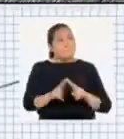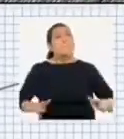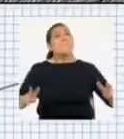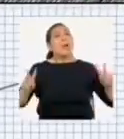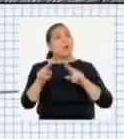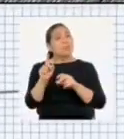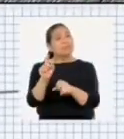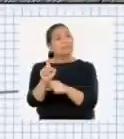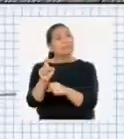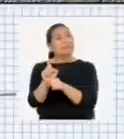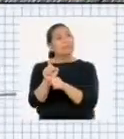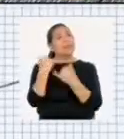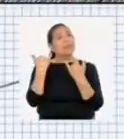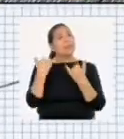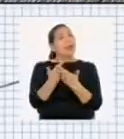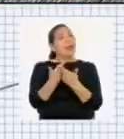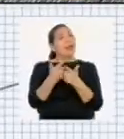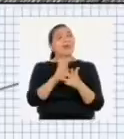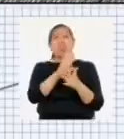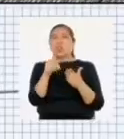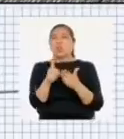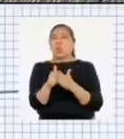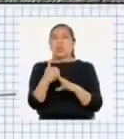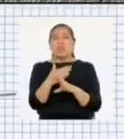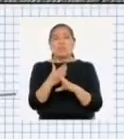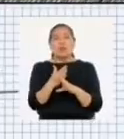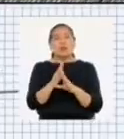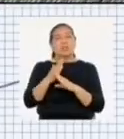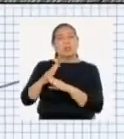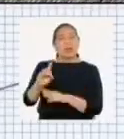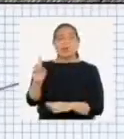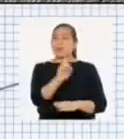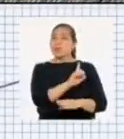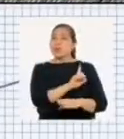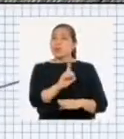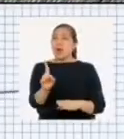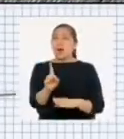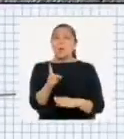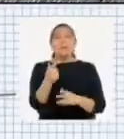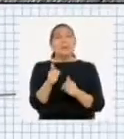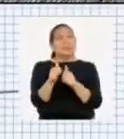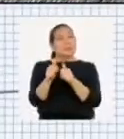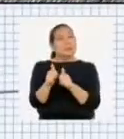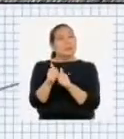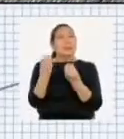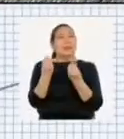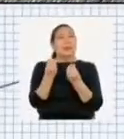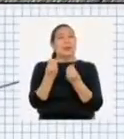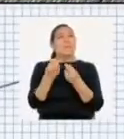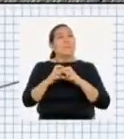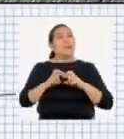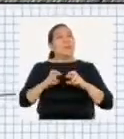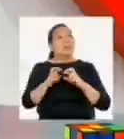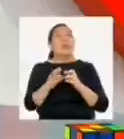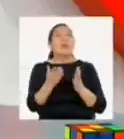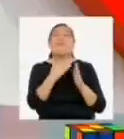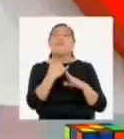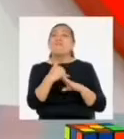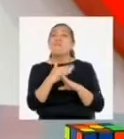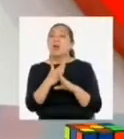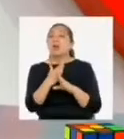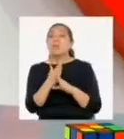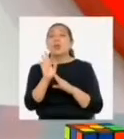valorados y educados, a estar libres de toda forma de discriminación, estigmatización y de patrones